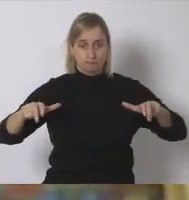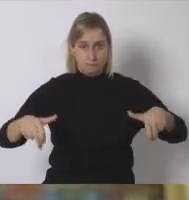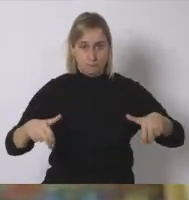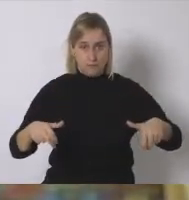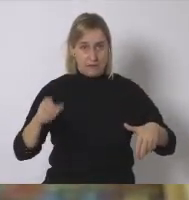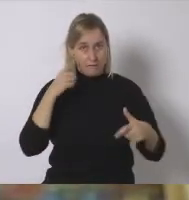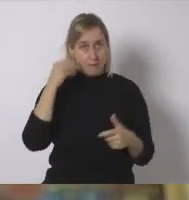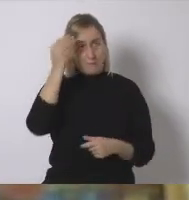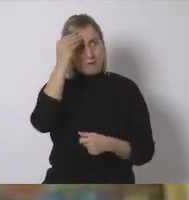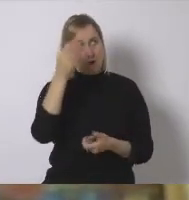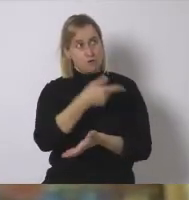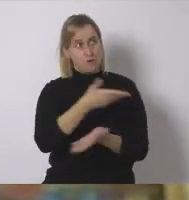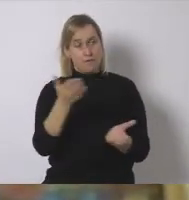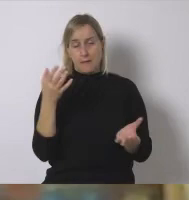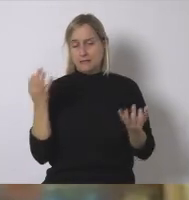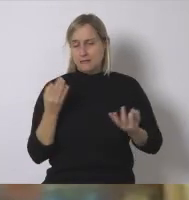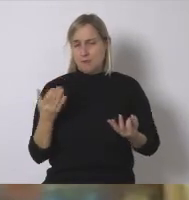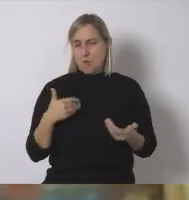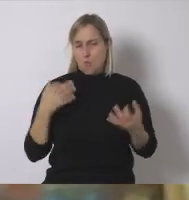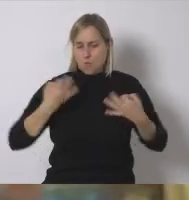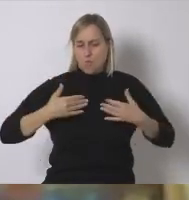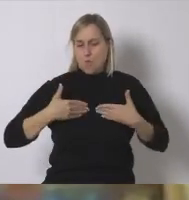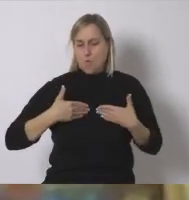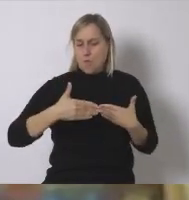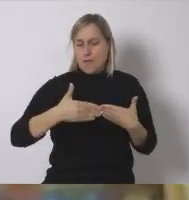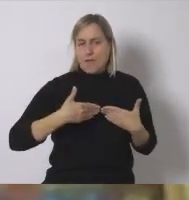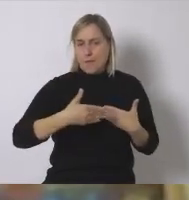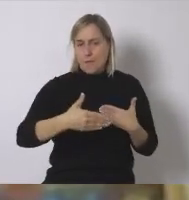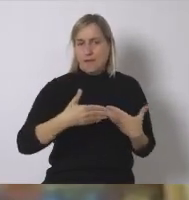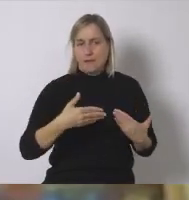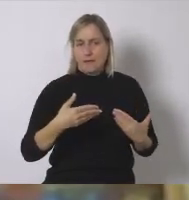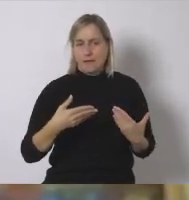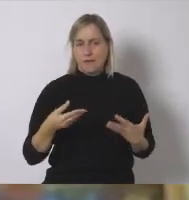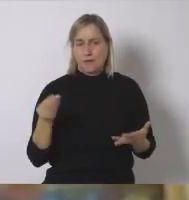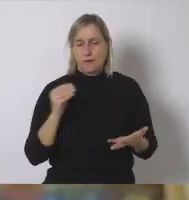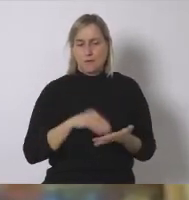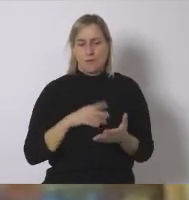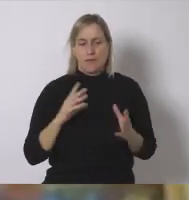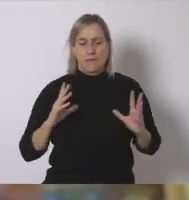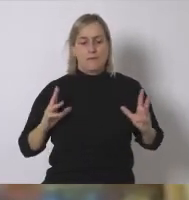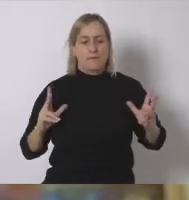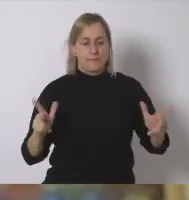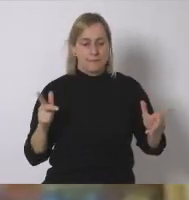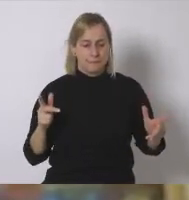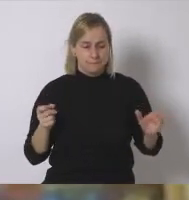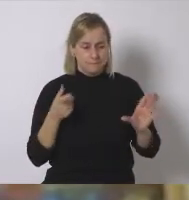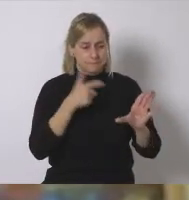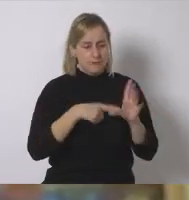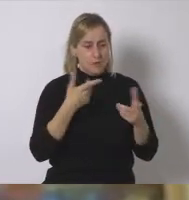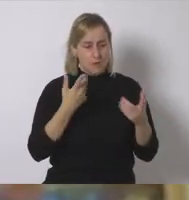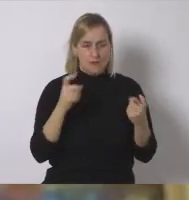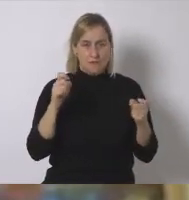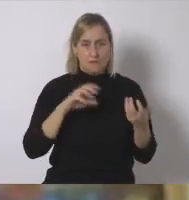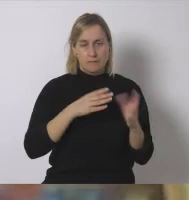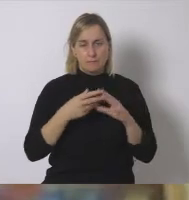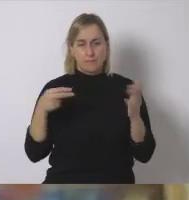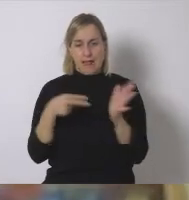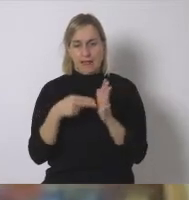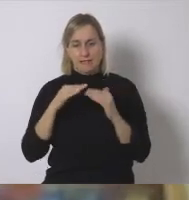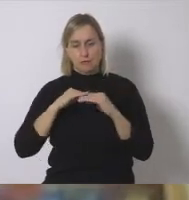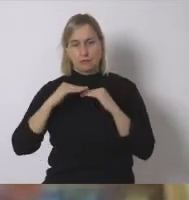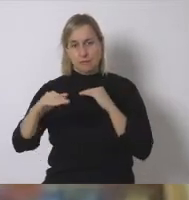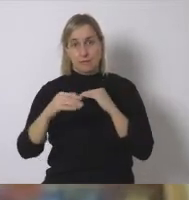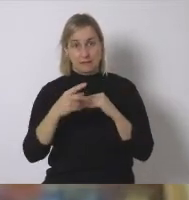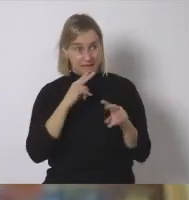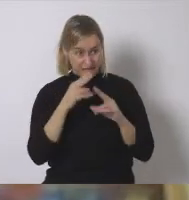confiaba en que en breve podría ser movido con energía eléctrica sostenible mirad es